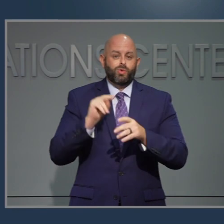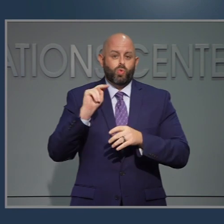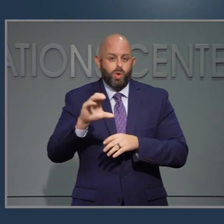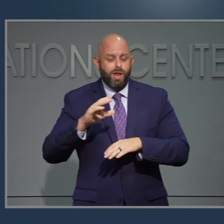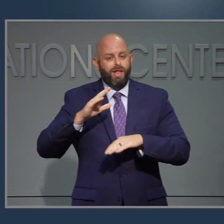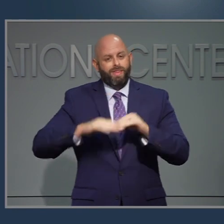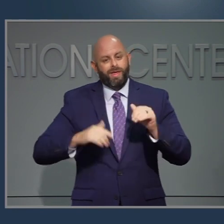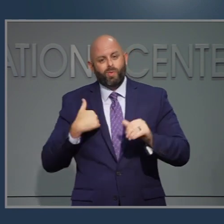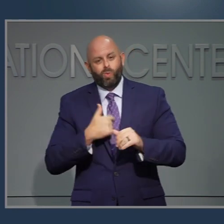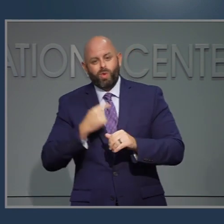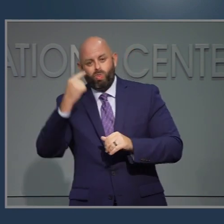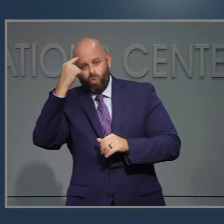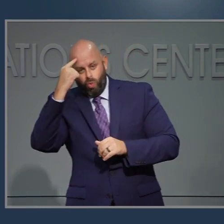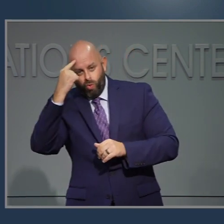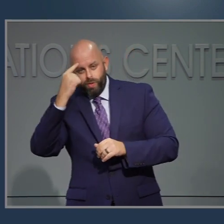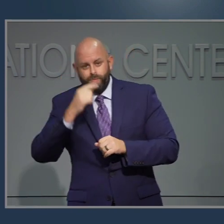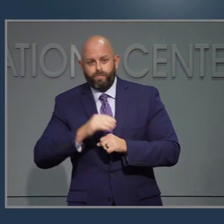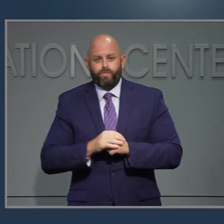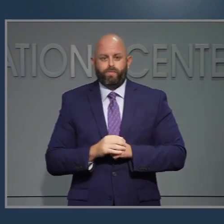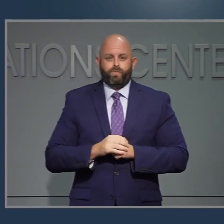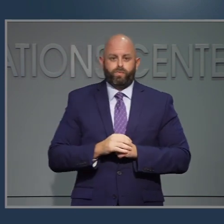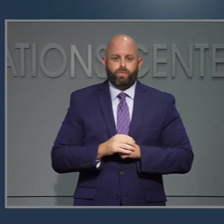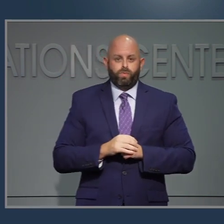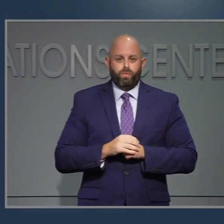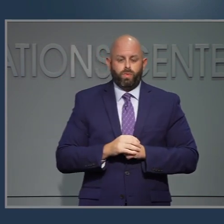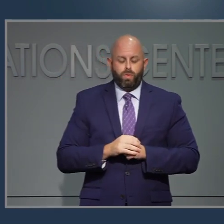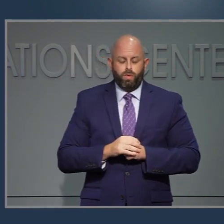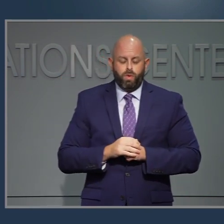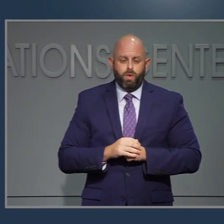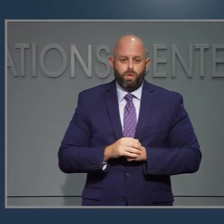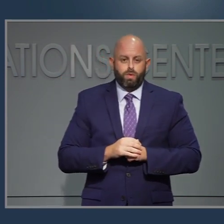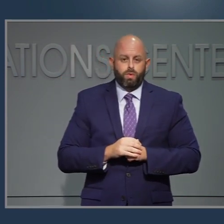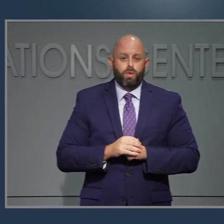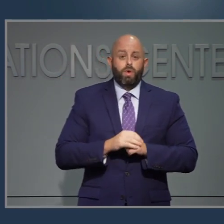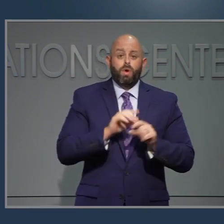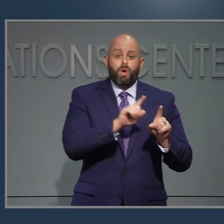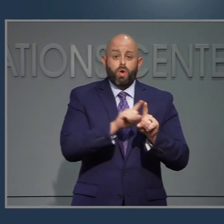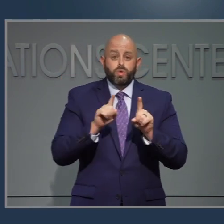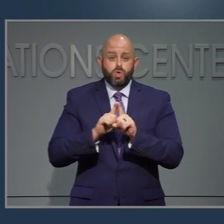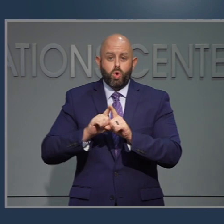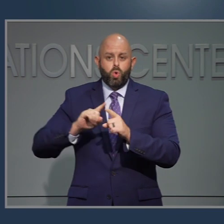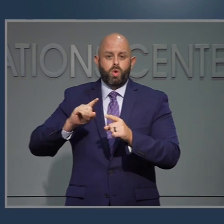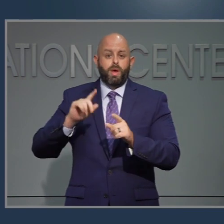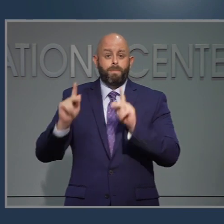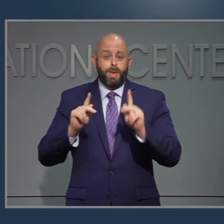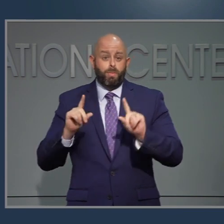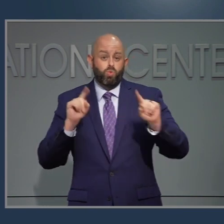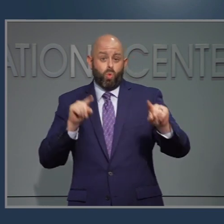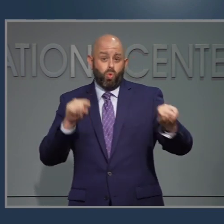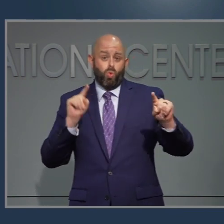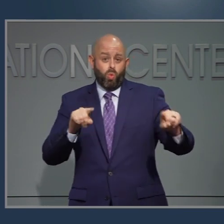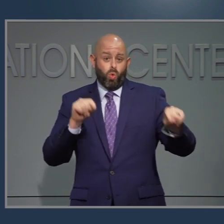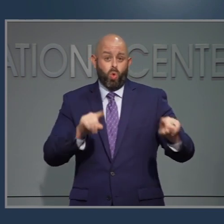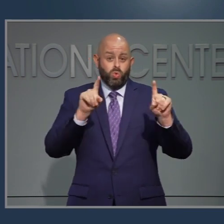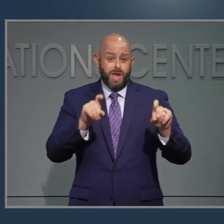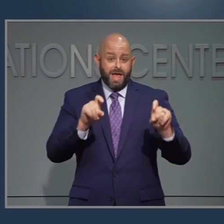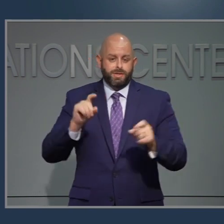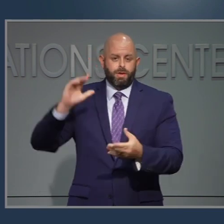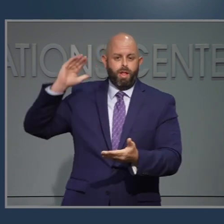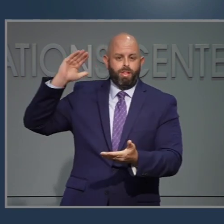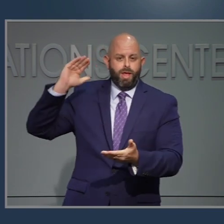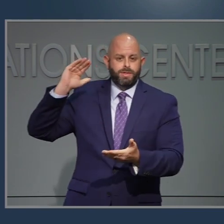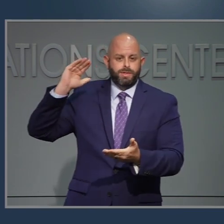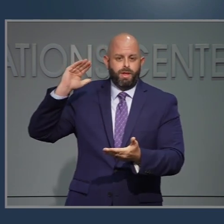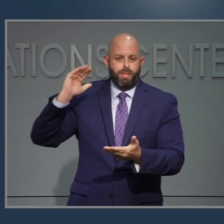pruebas de lo que nosotros habíamos reportado y también hemos estado viendo una reducción de pruebas en los últimos siete